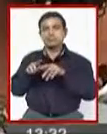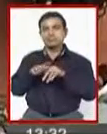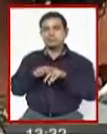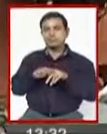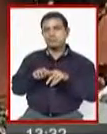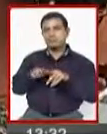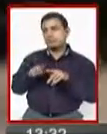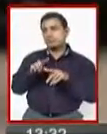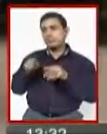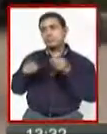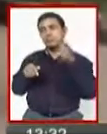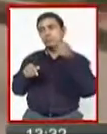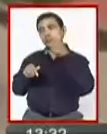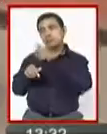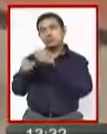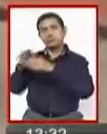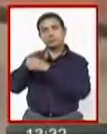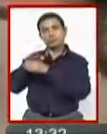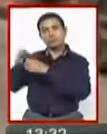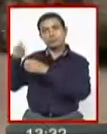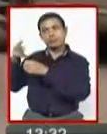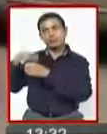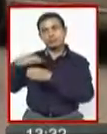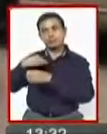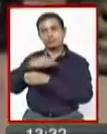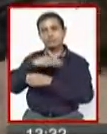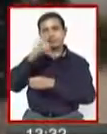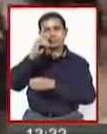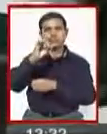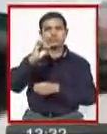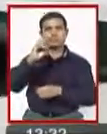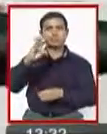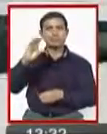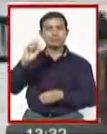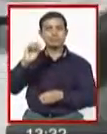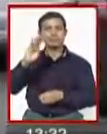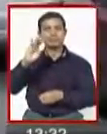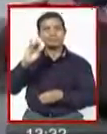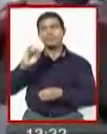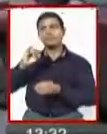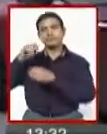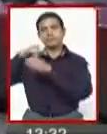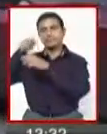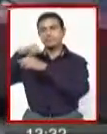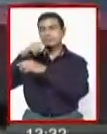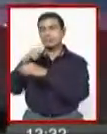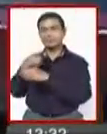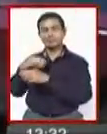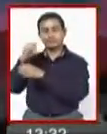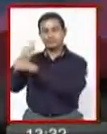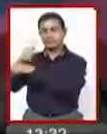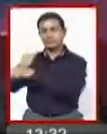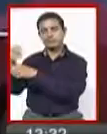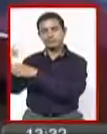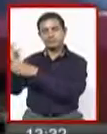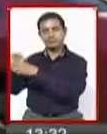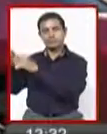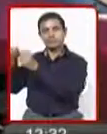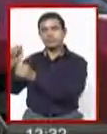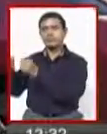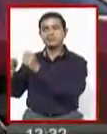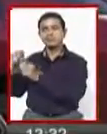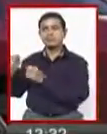y cuyos ocupantes, miembros de Dirkabi, que se encontraban en posesión de esta movilidad